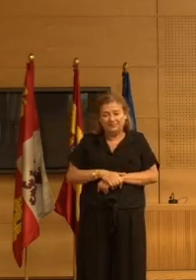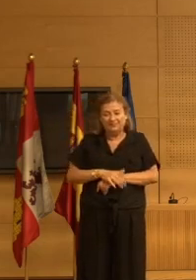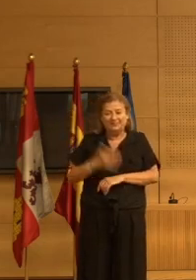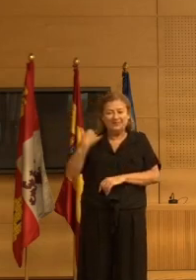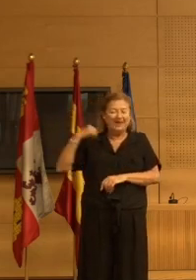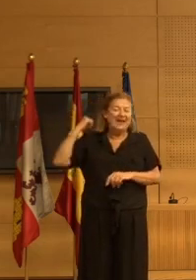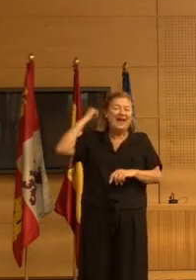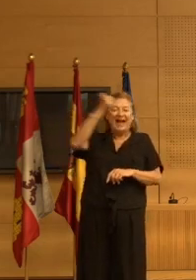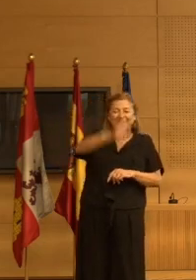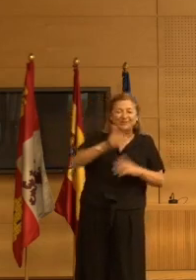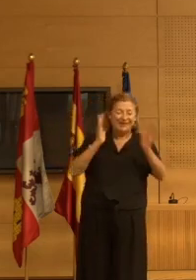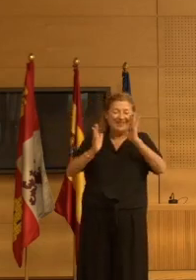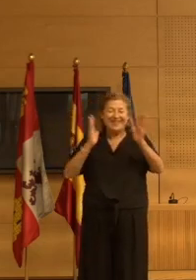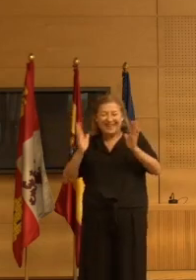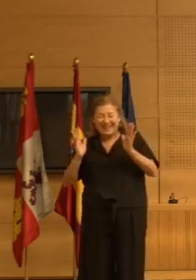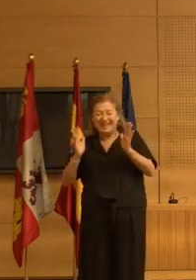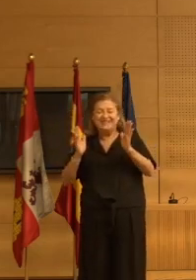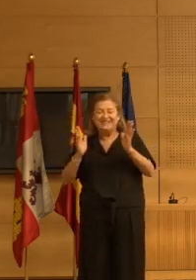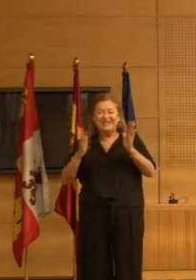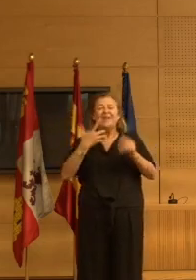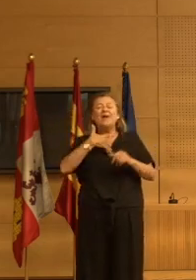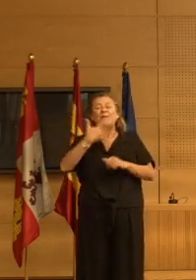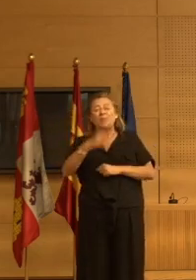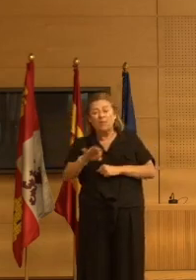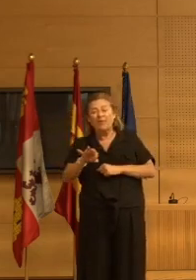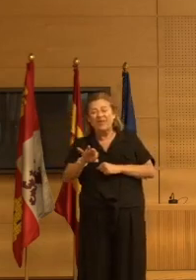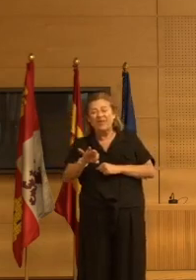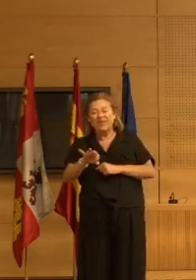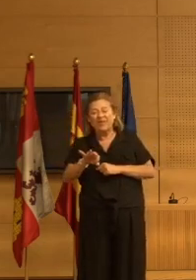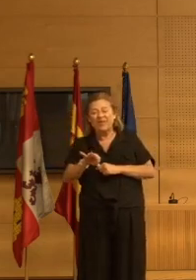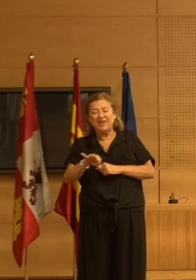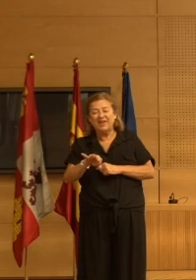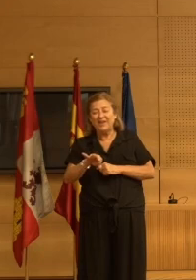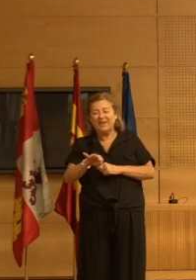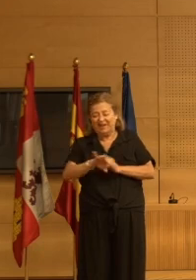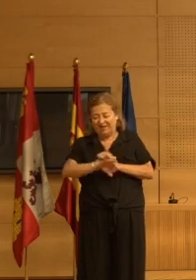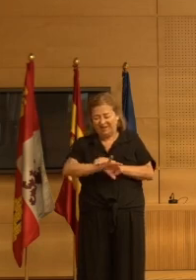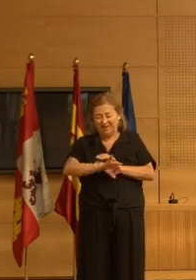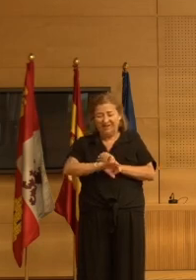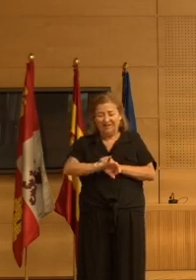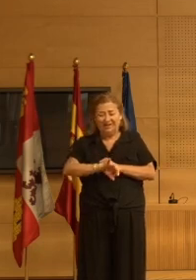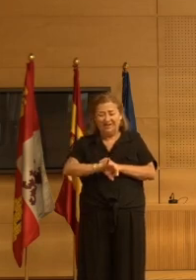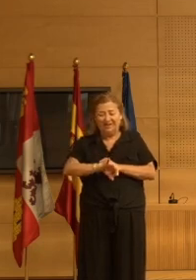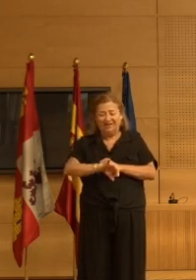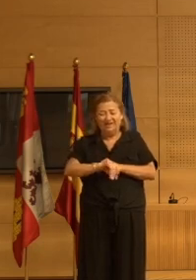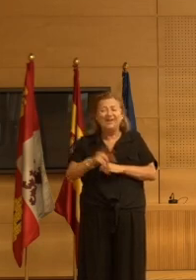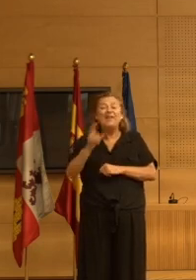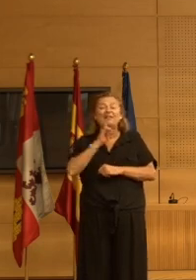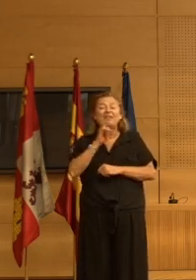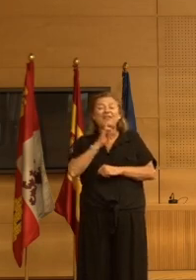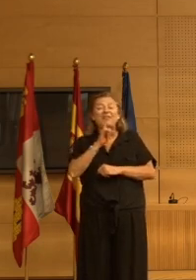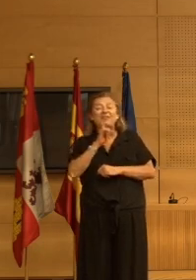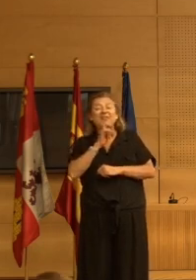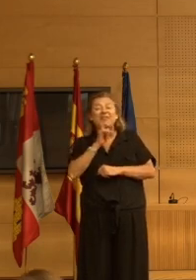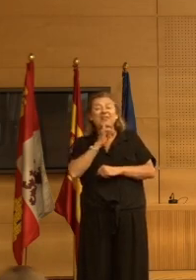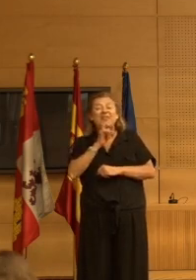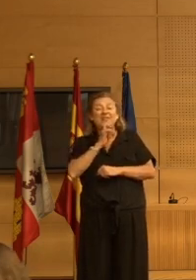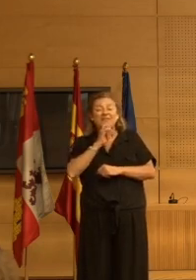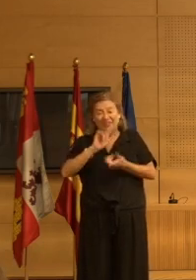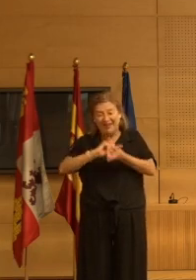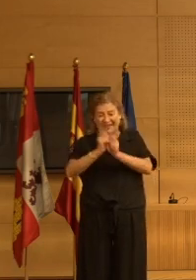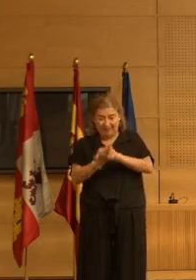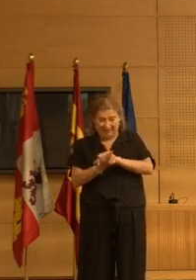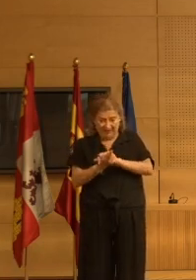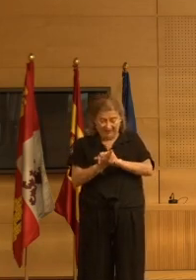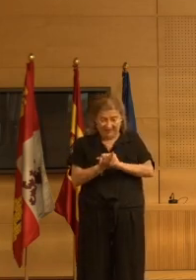algunos décadas y realmente posiblemente sea muy muy muy difícil el ya enviar